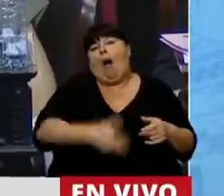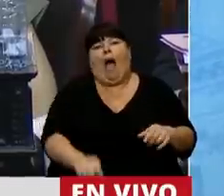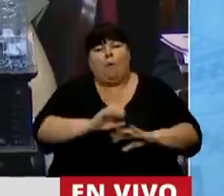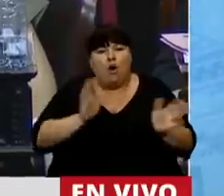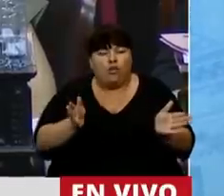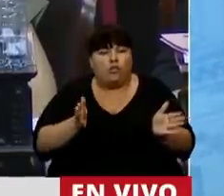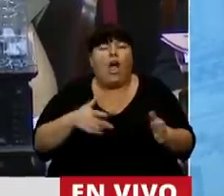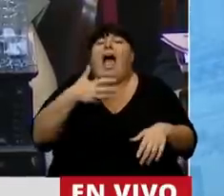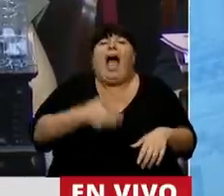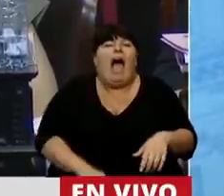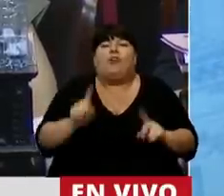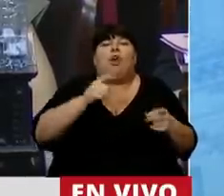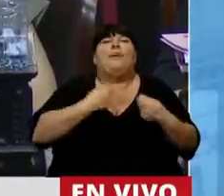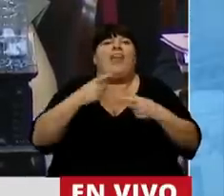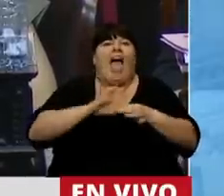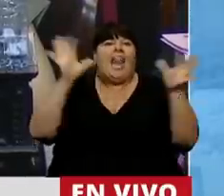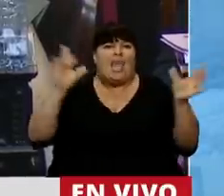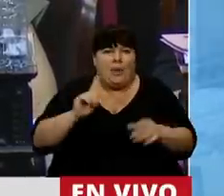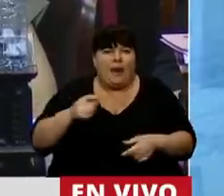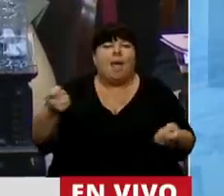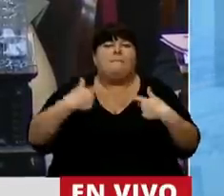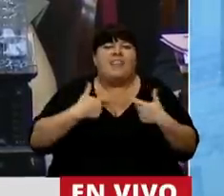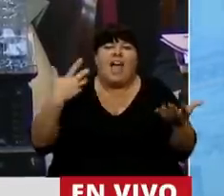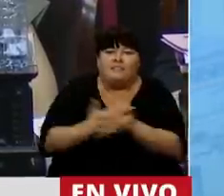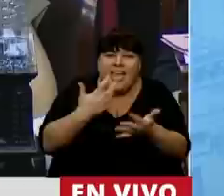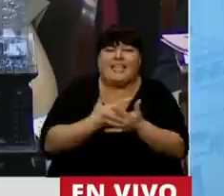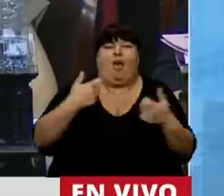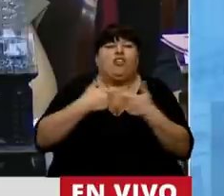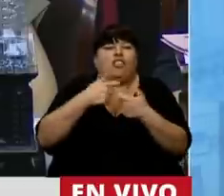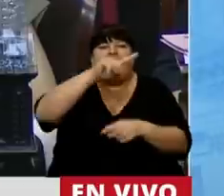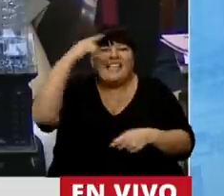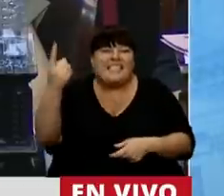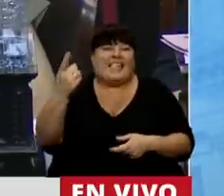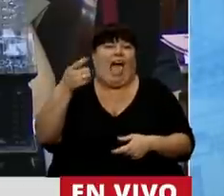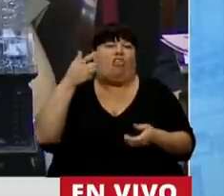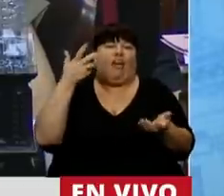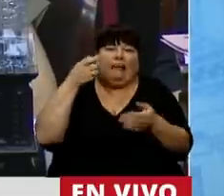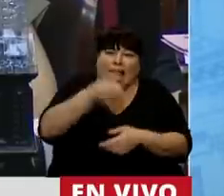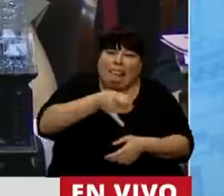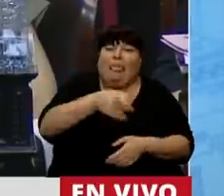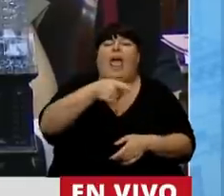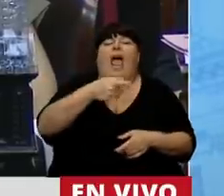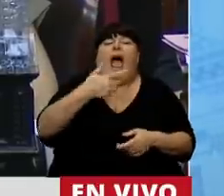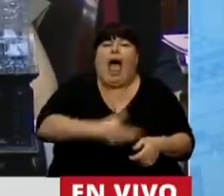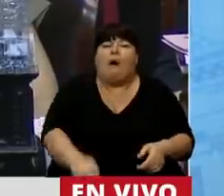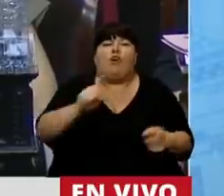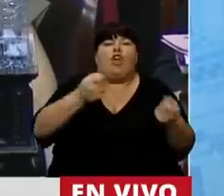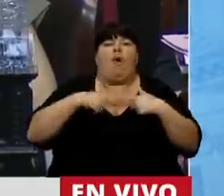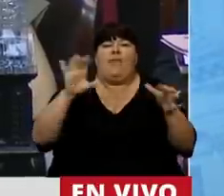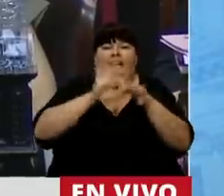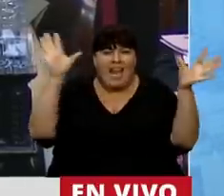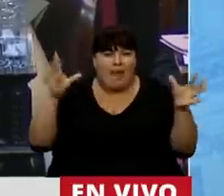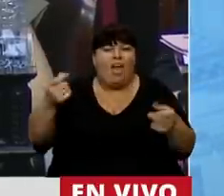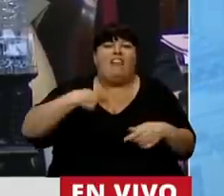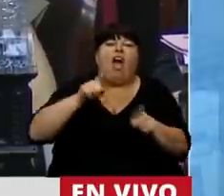una vida. El aborto no nos hace libres, nos hace víctimas y cómplices de un Estado verdugo. El aborto no nos hace libres,